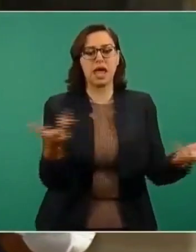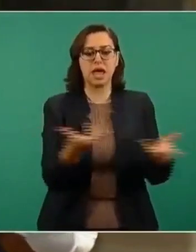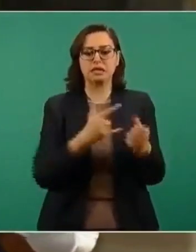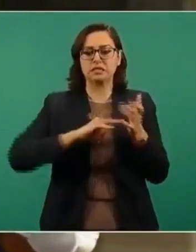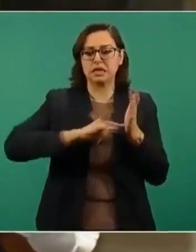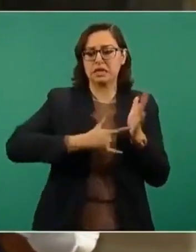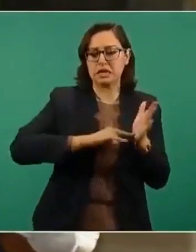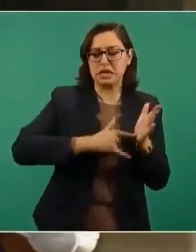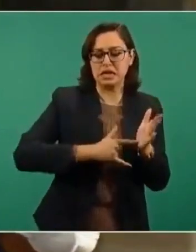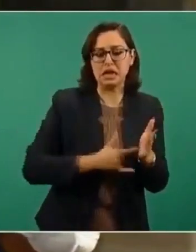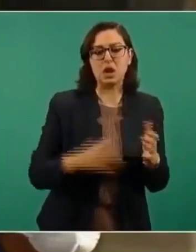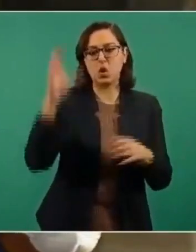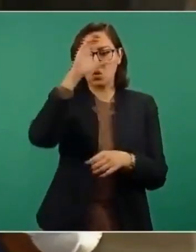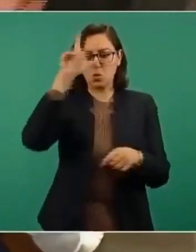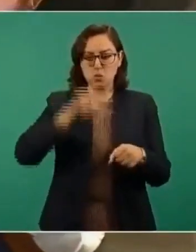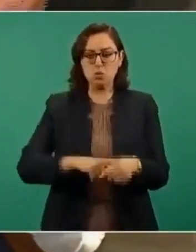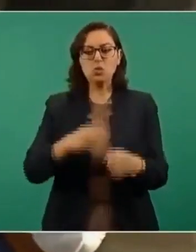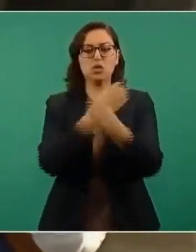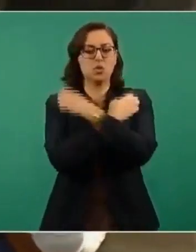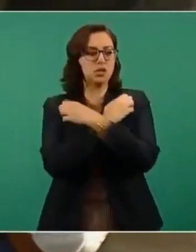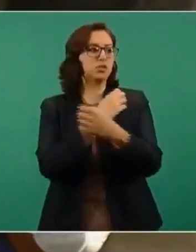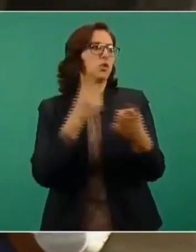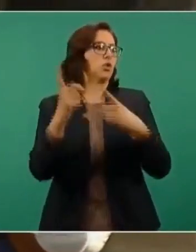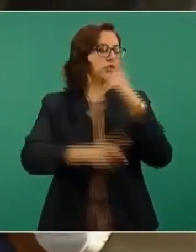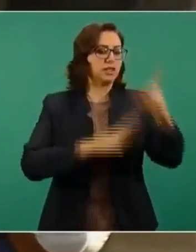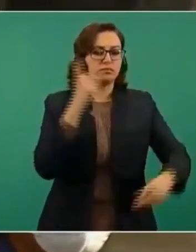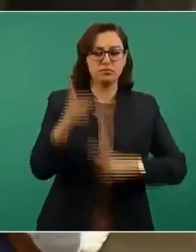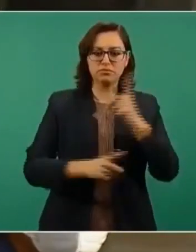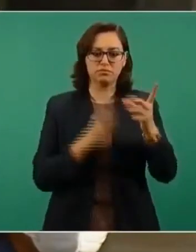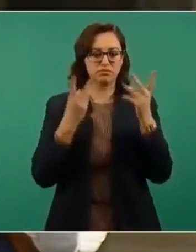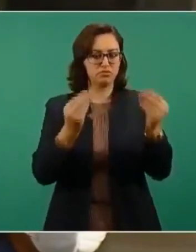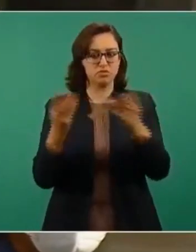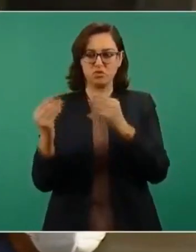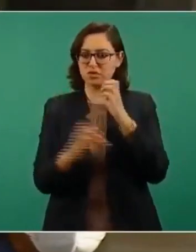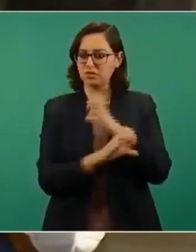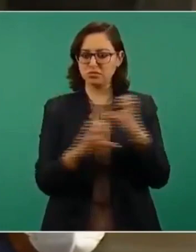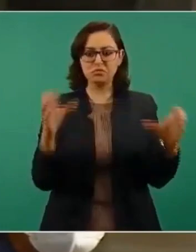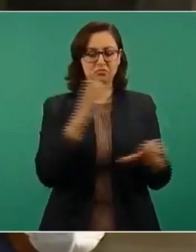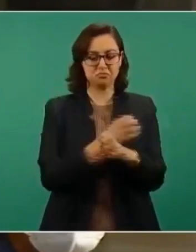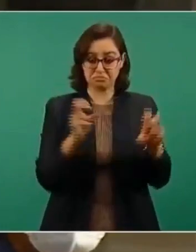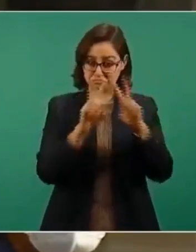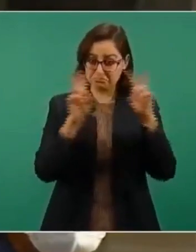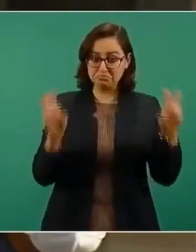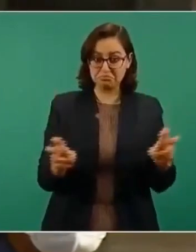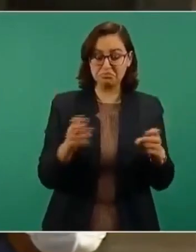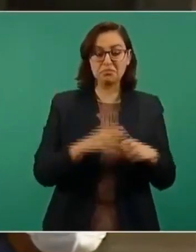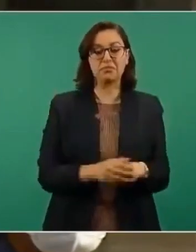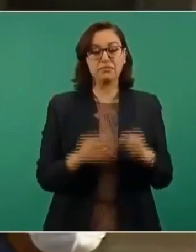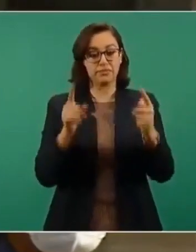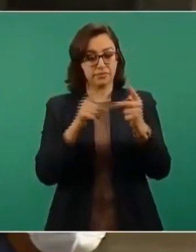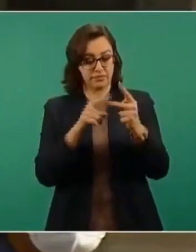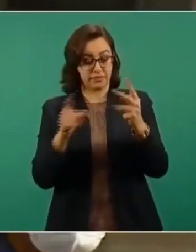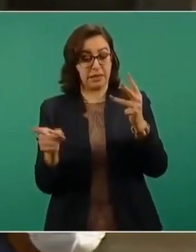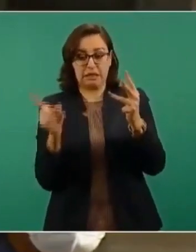solidaria, cultura, educación, deporte, transformación, sobre toda la infraestructura. Tercer punto y rápido, señor presidente.